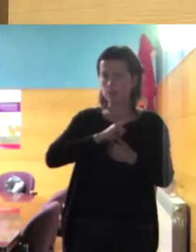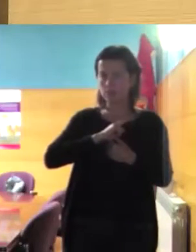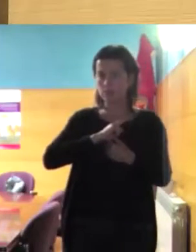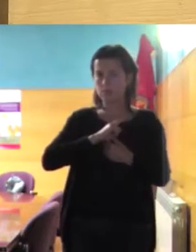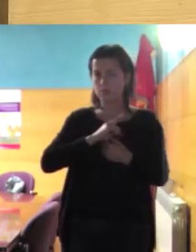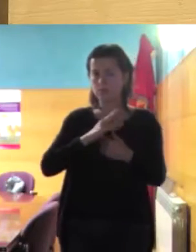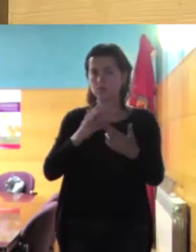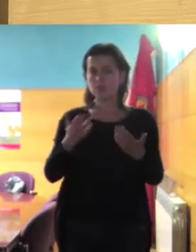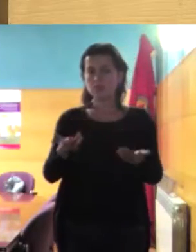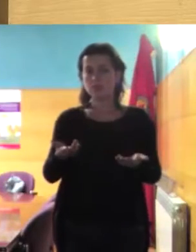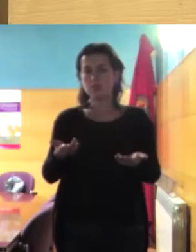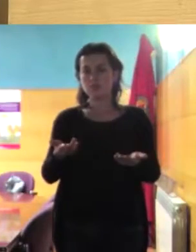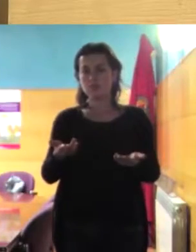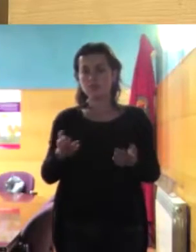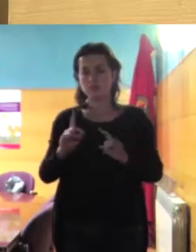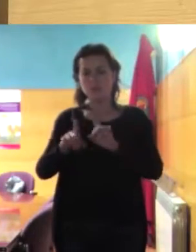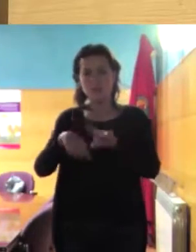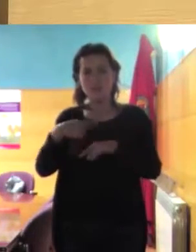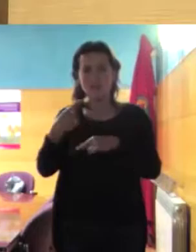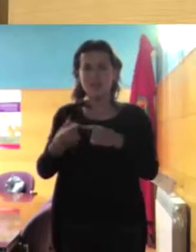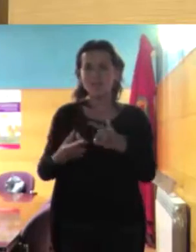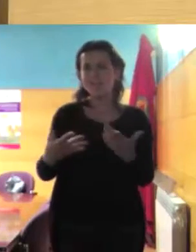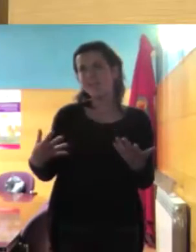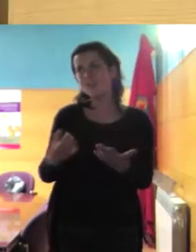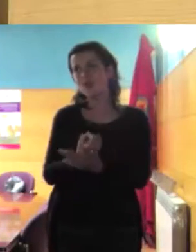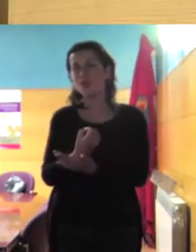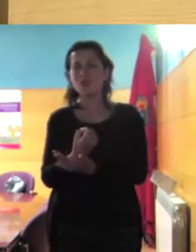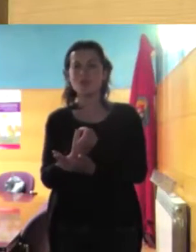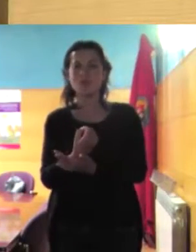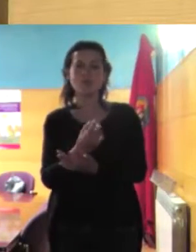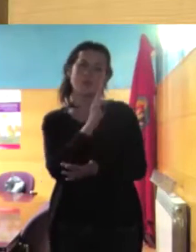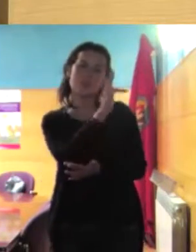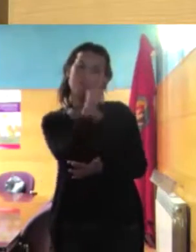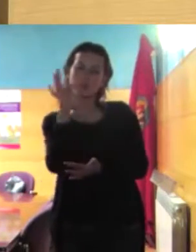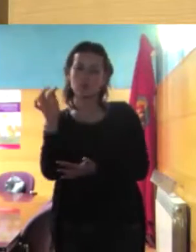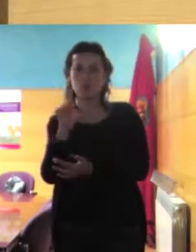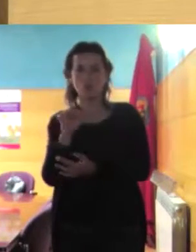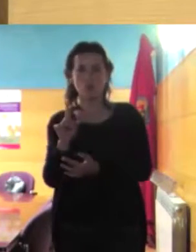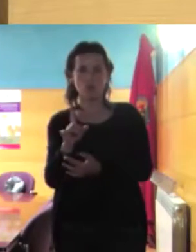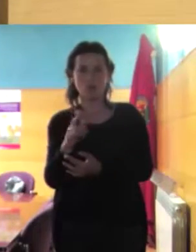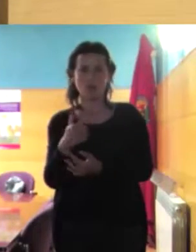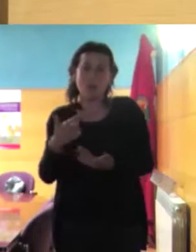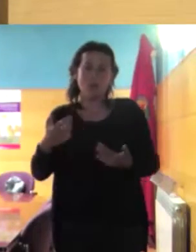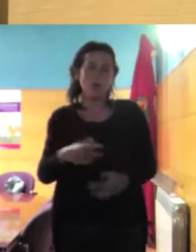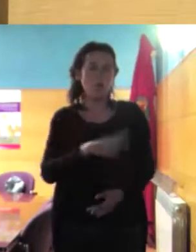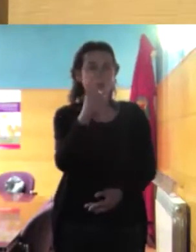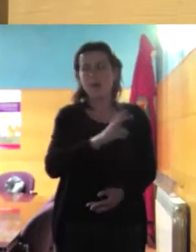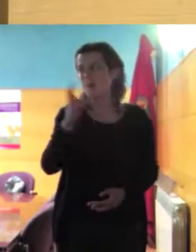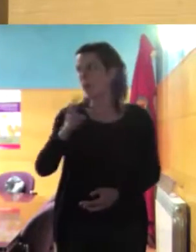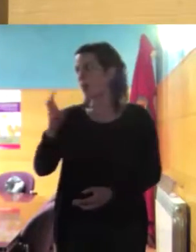pues a con un buenismo que a veces también caemos en eso pues aceptar sin más que todo es válido